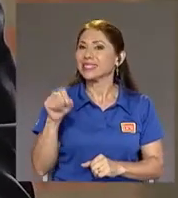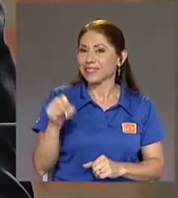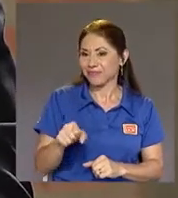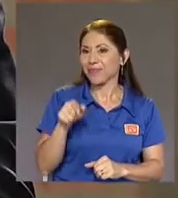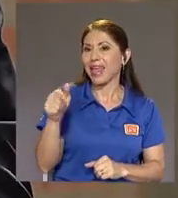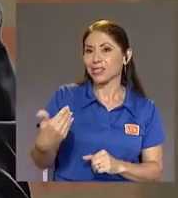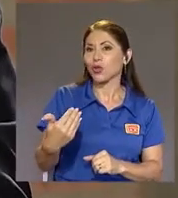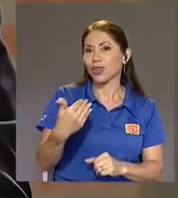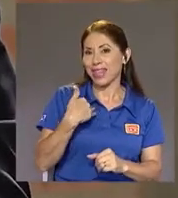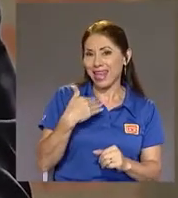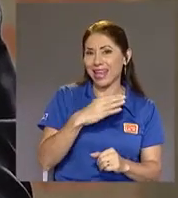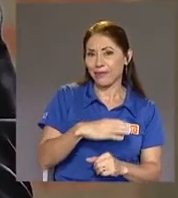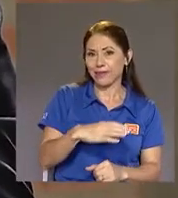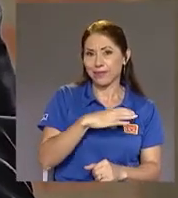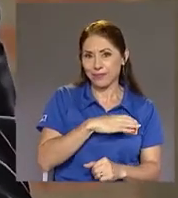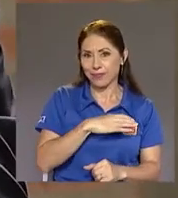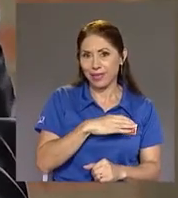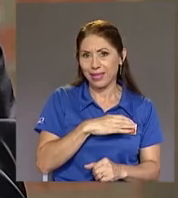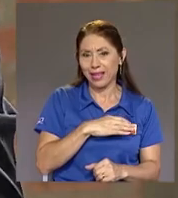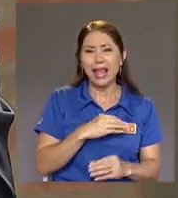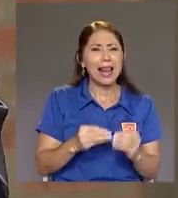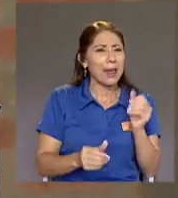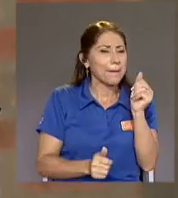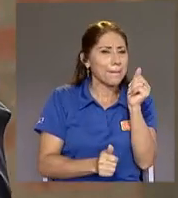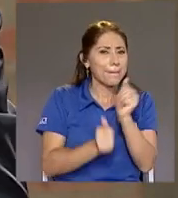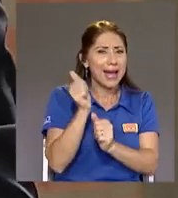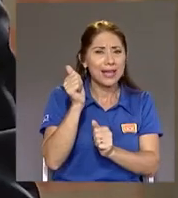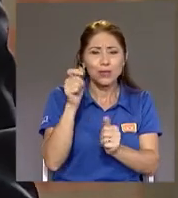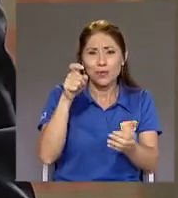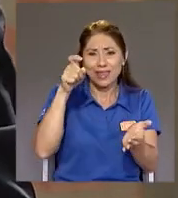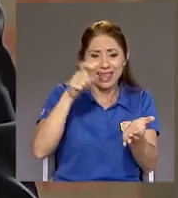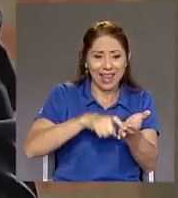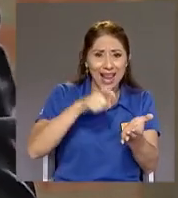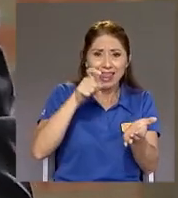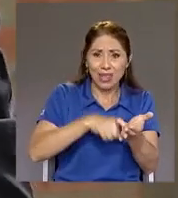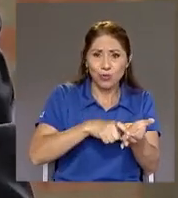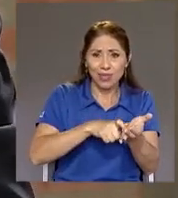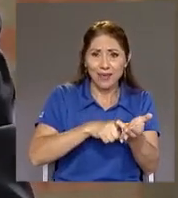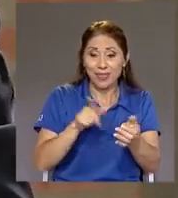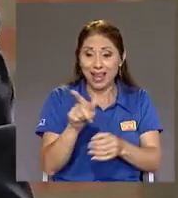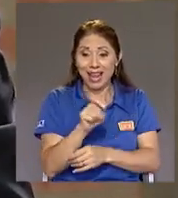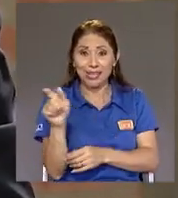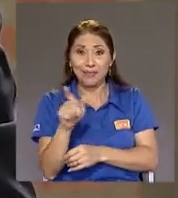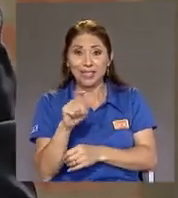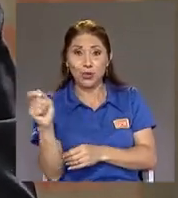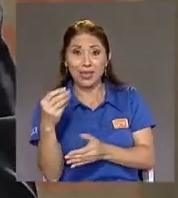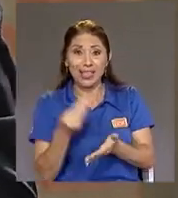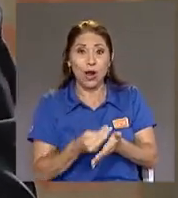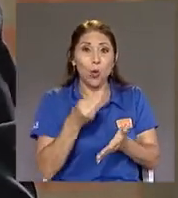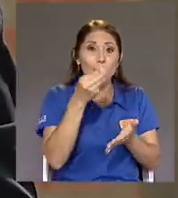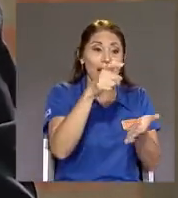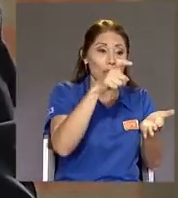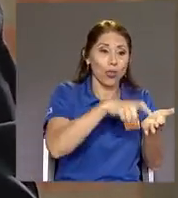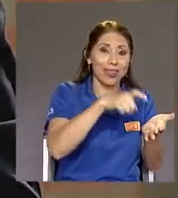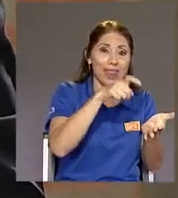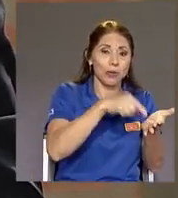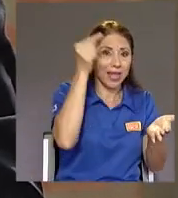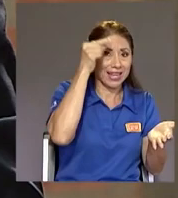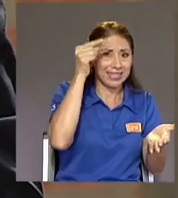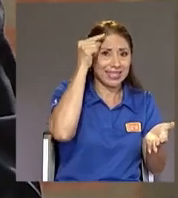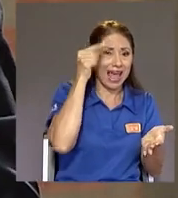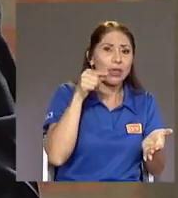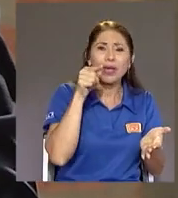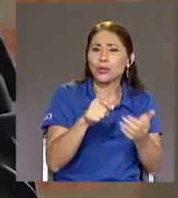mayoría De la deuda Que las pensiones Han comprado El Estado Son en colones En buena teoría